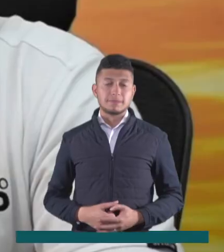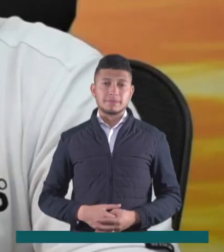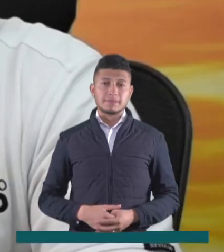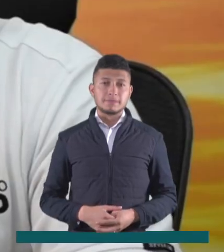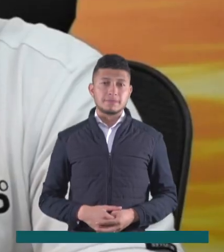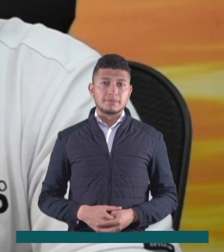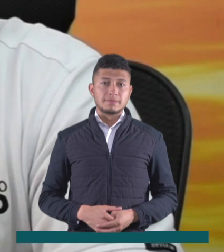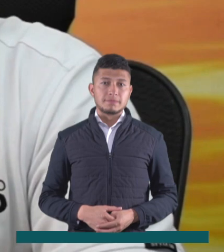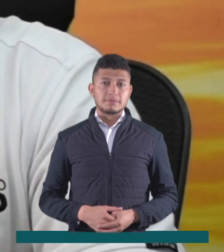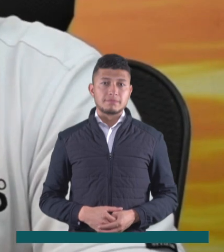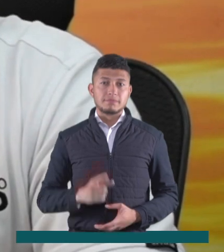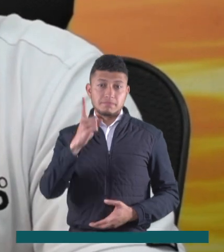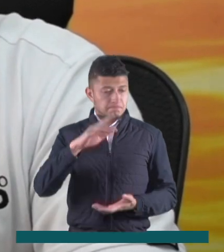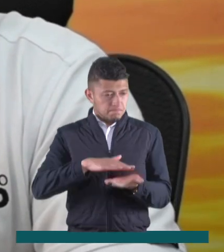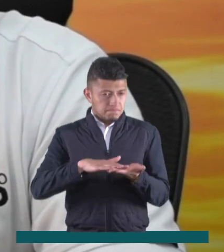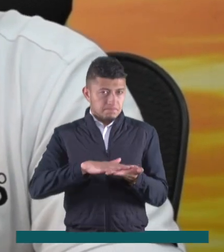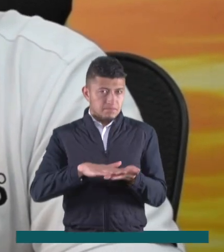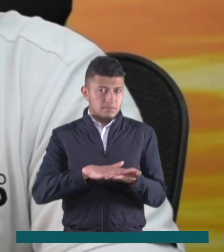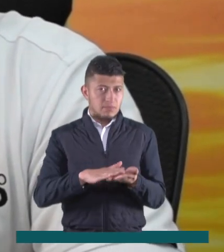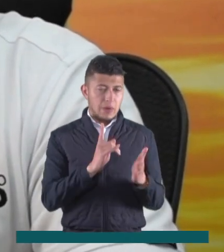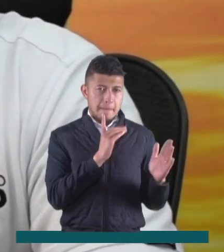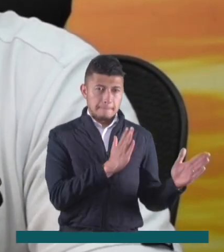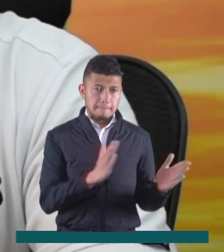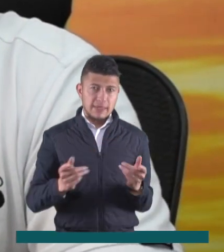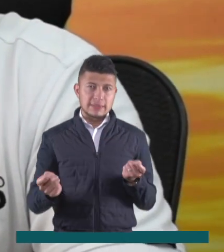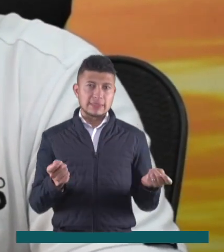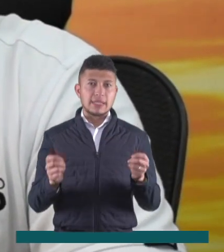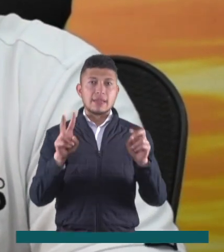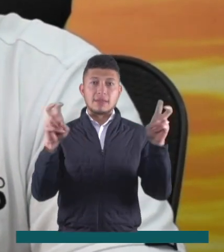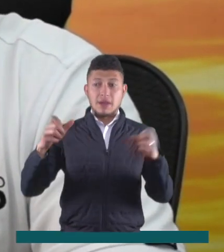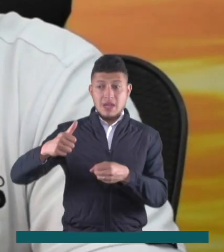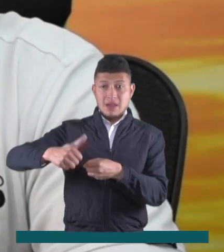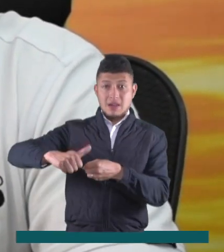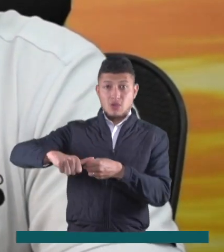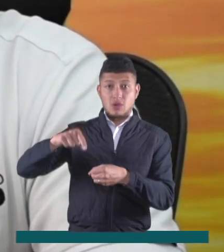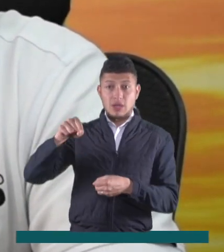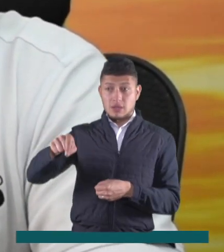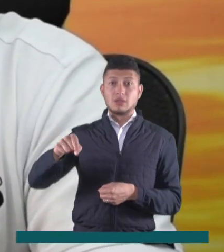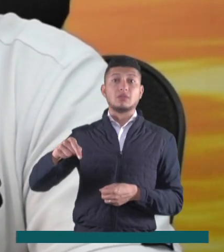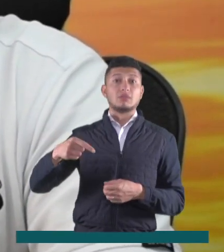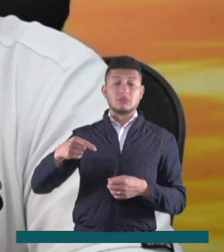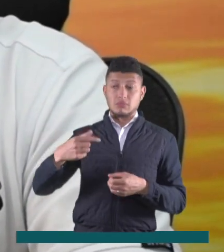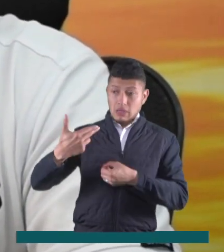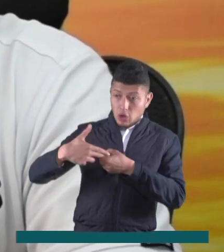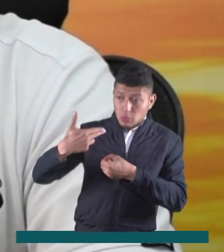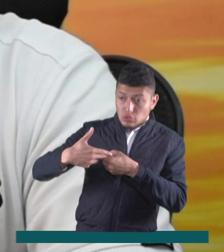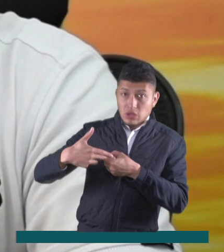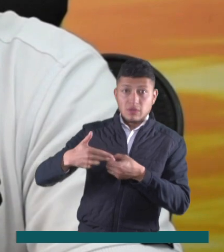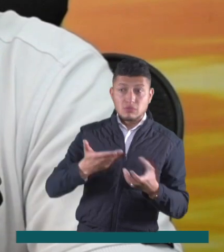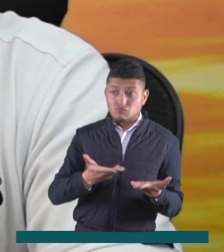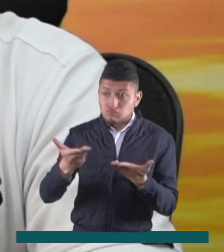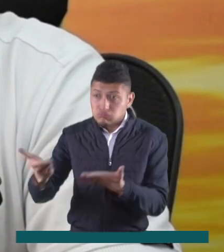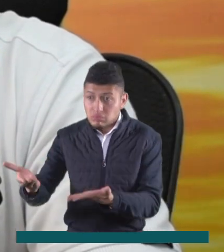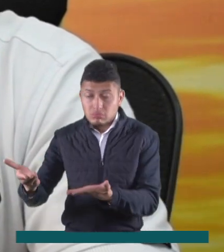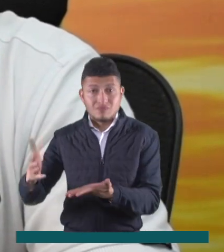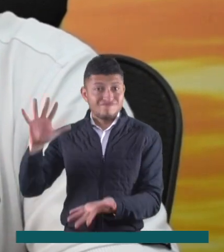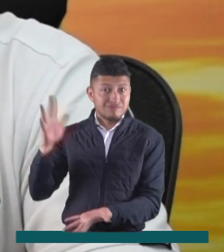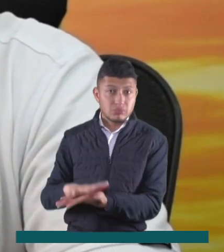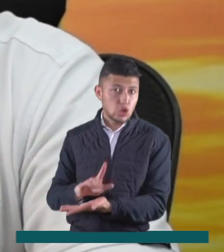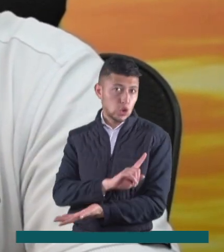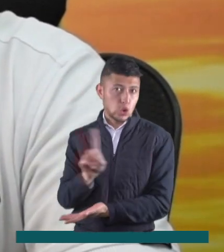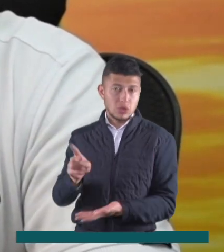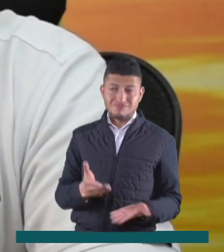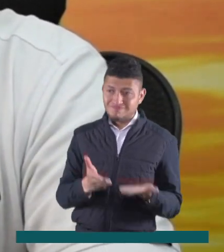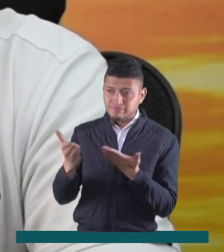primera instancia es la solución o el plan de contingencia para que Arauca no perdiera el abastecimiento de combustible. Se